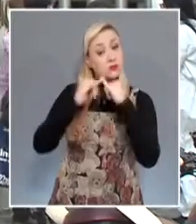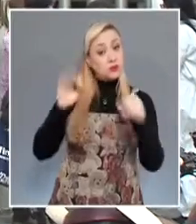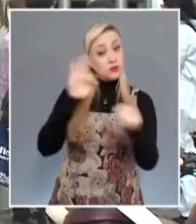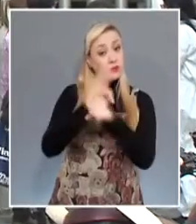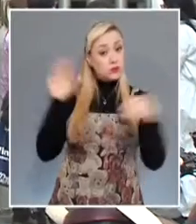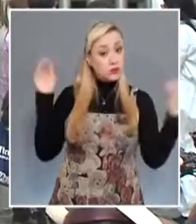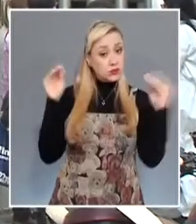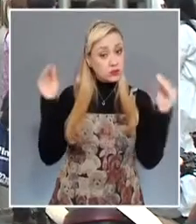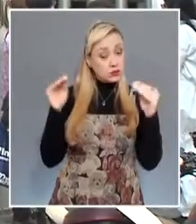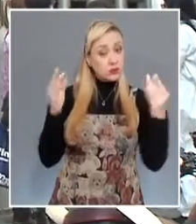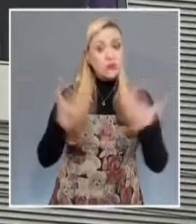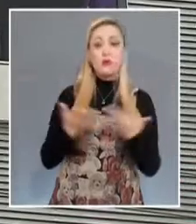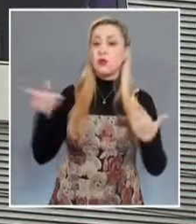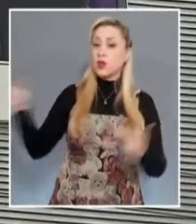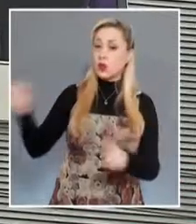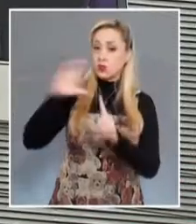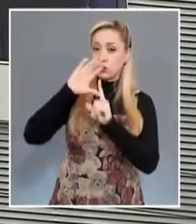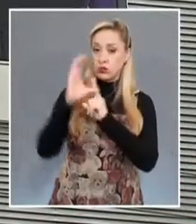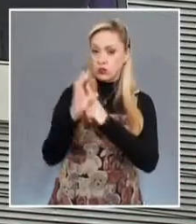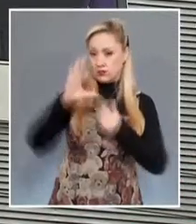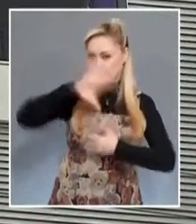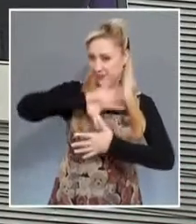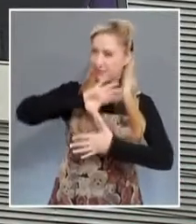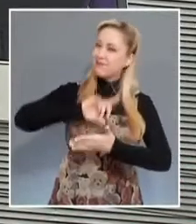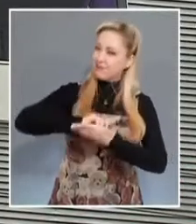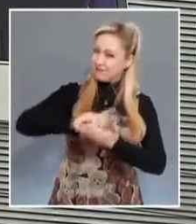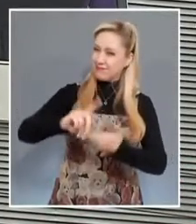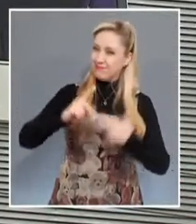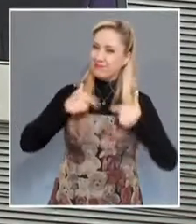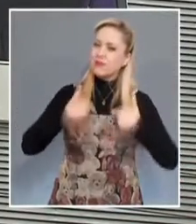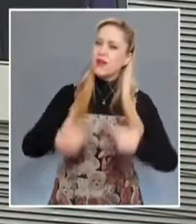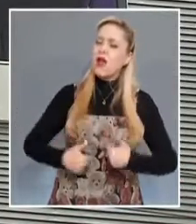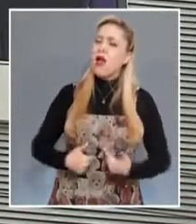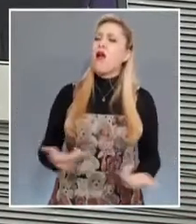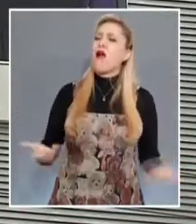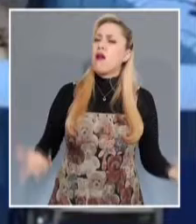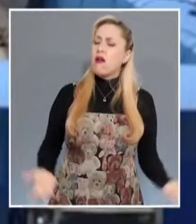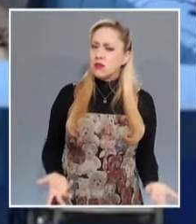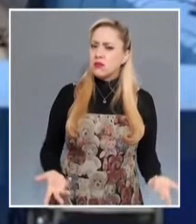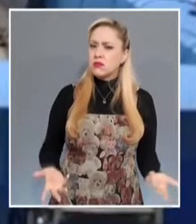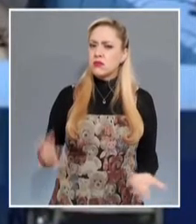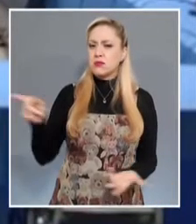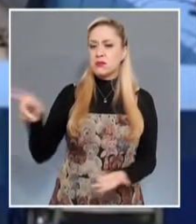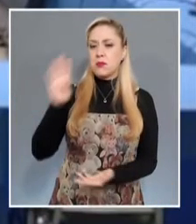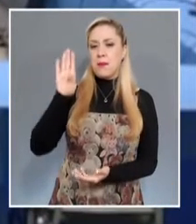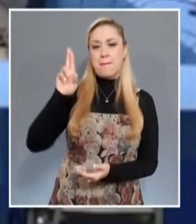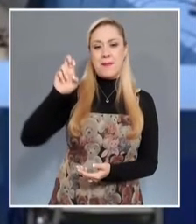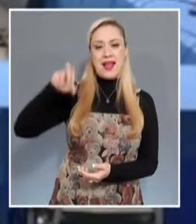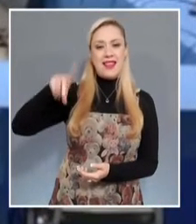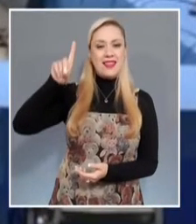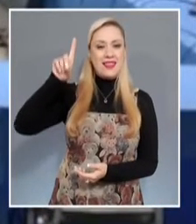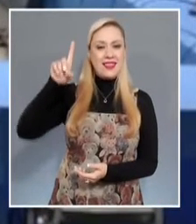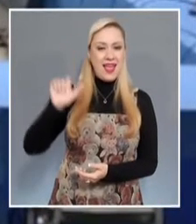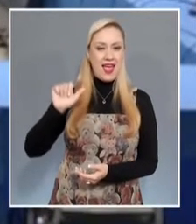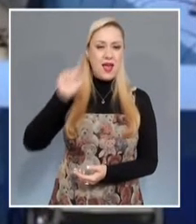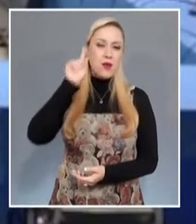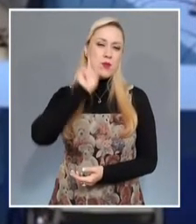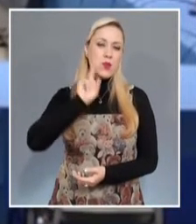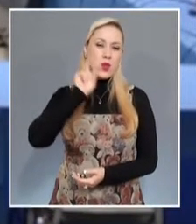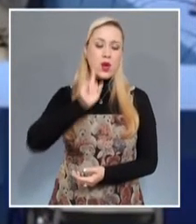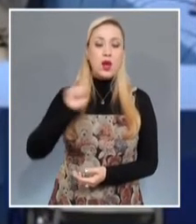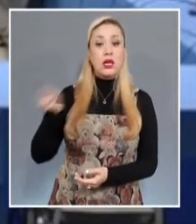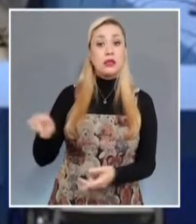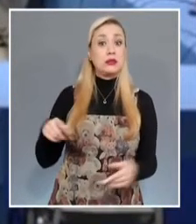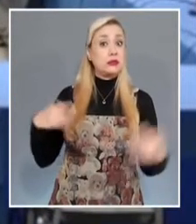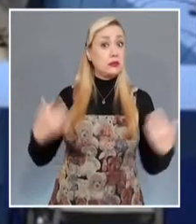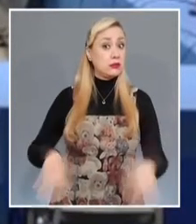La Defensoría Pública Federal dio a conocer que la Comisión Interamericana de Derechos Humanos notificó a Brenda Quevedo